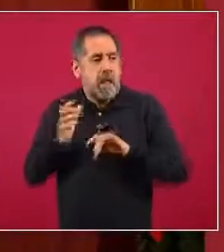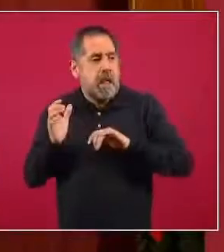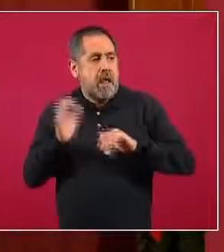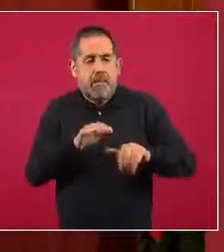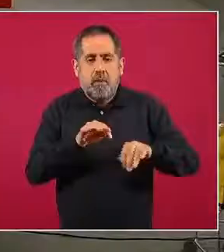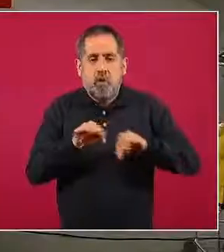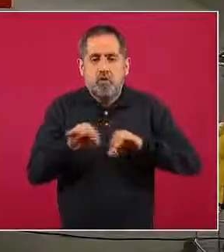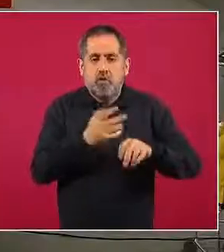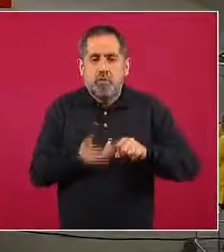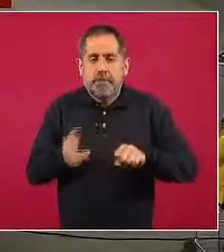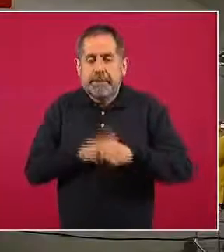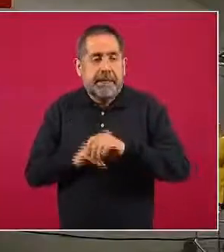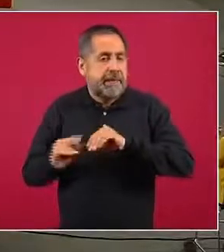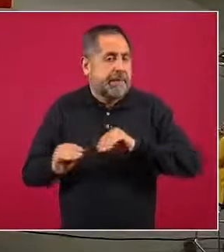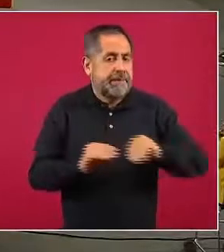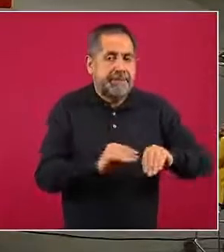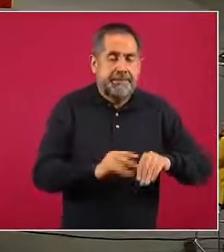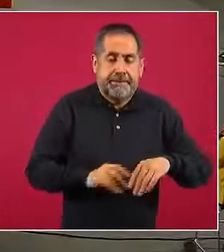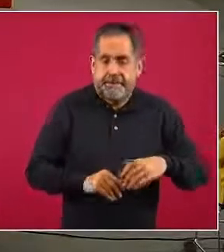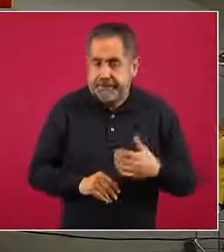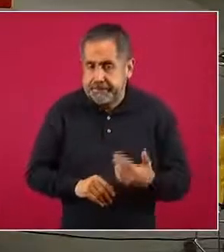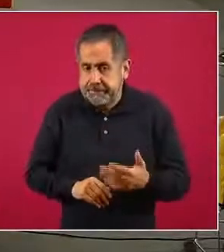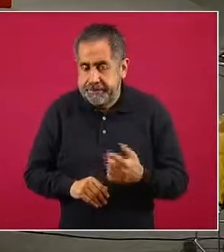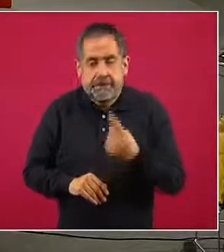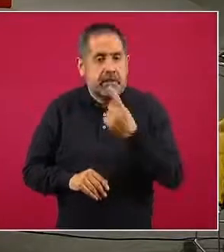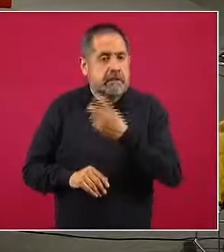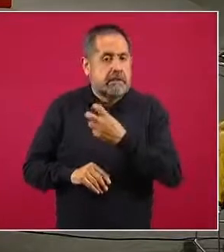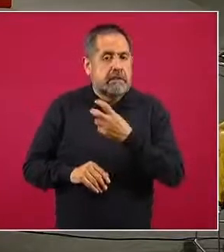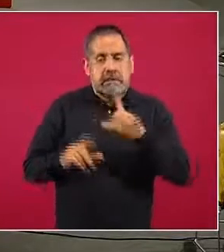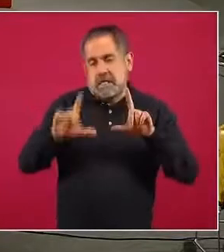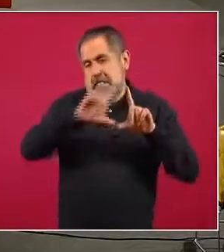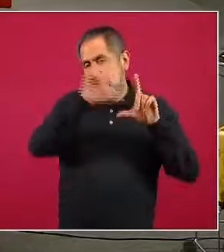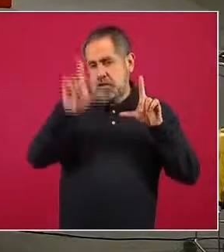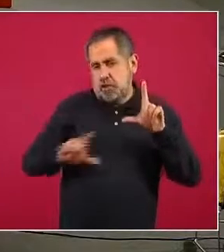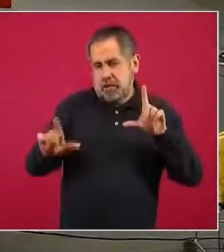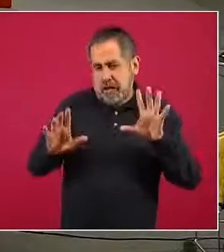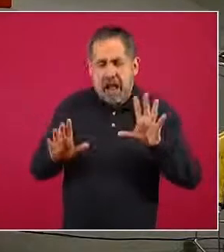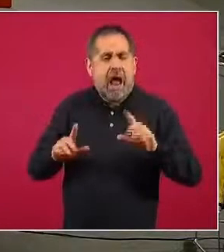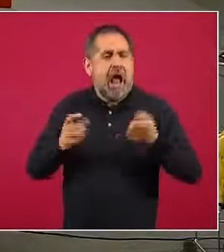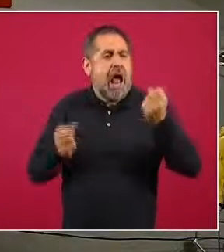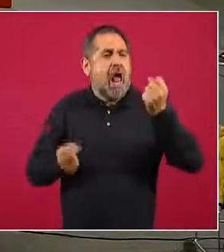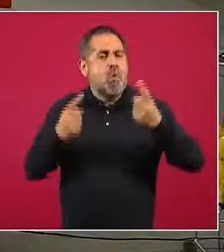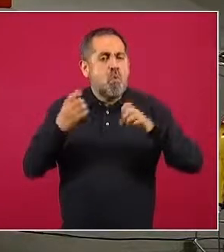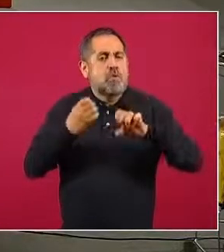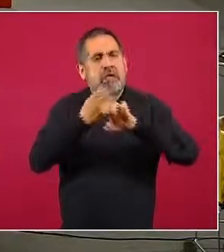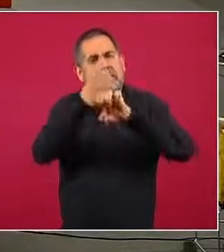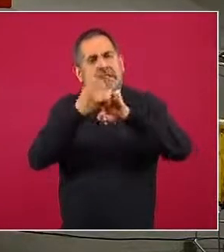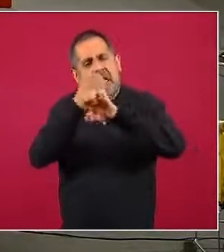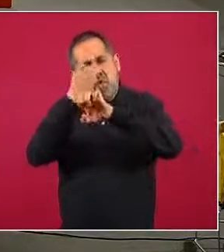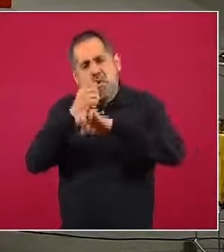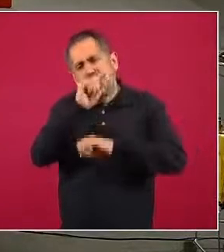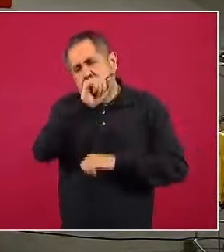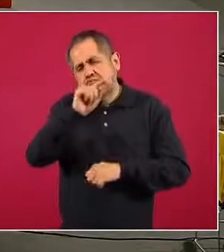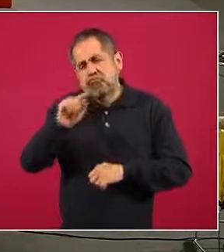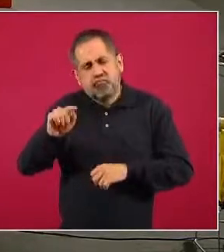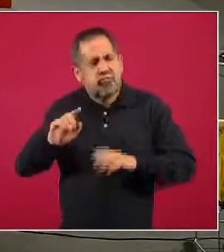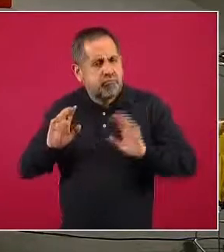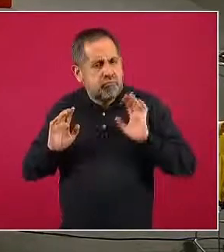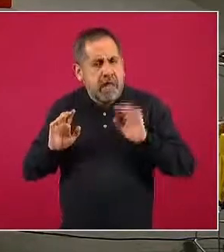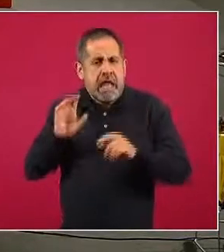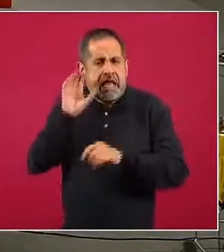hospitalaria. Esto lógicamente es una media nacional, sabemos que hay entidades, sobre todo las que están en